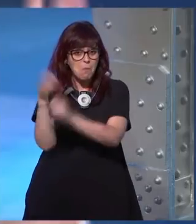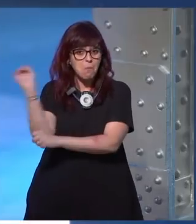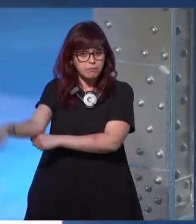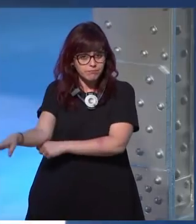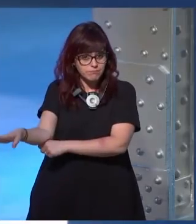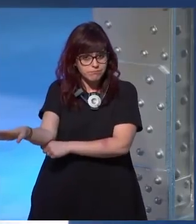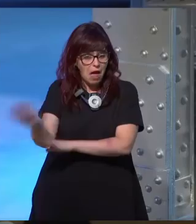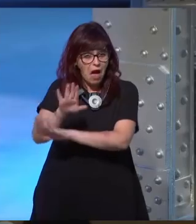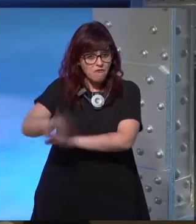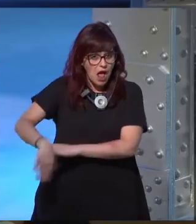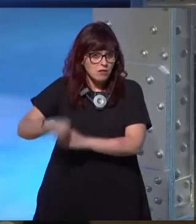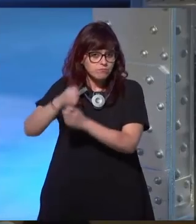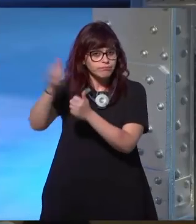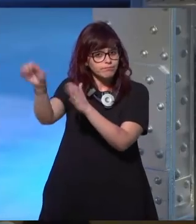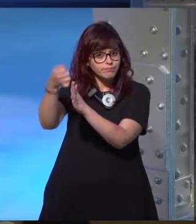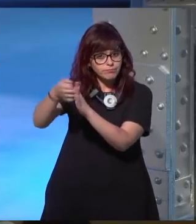aparta y ya está